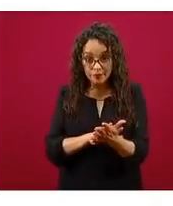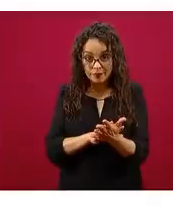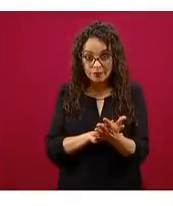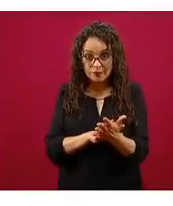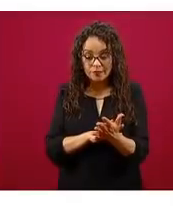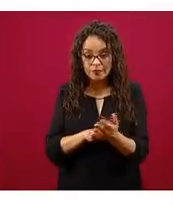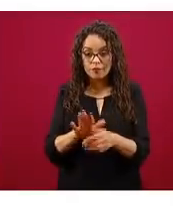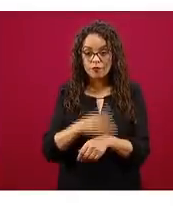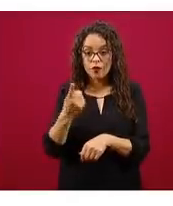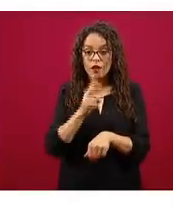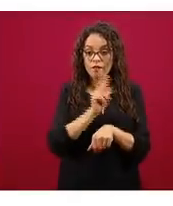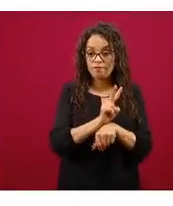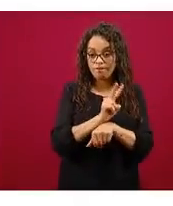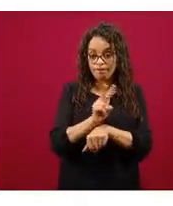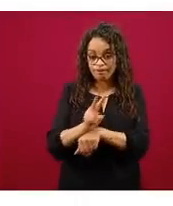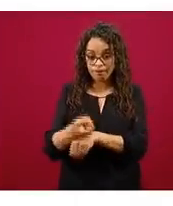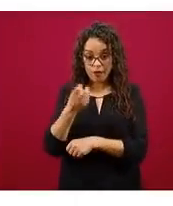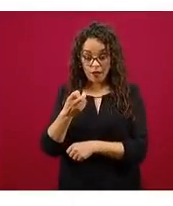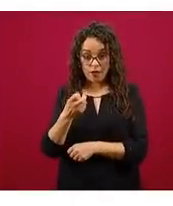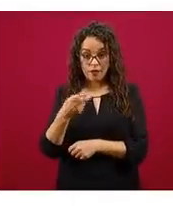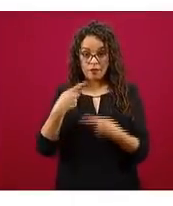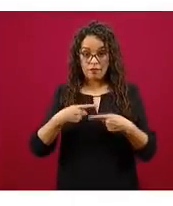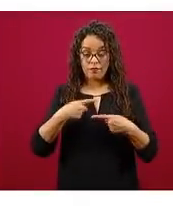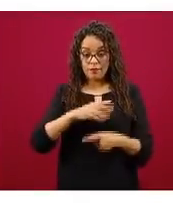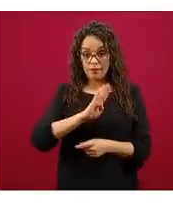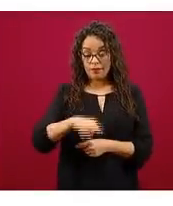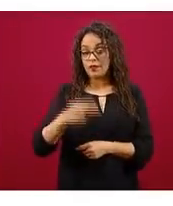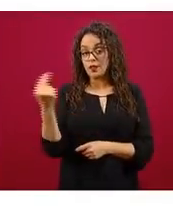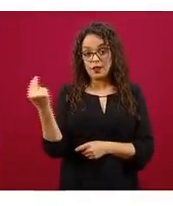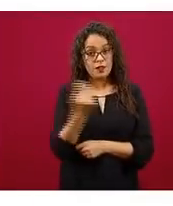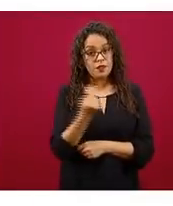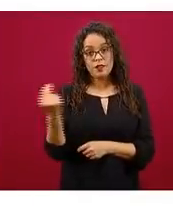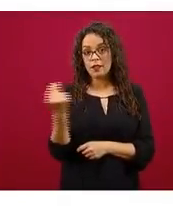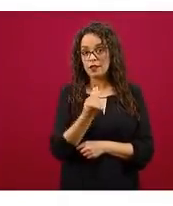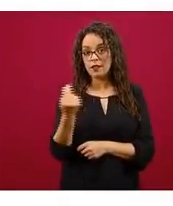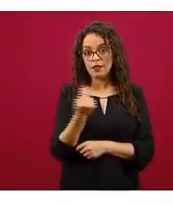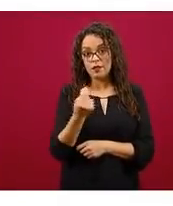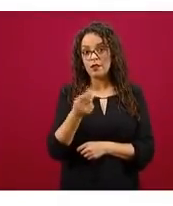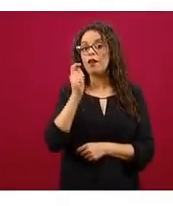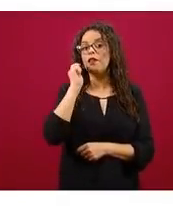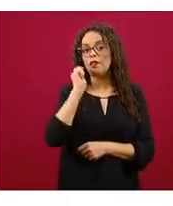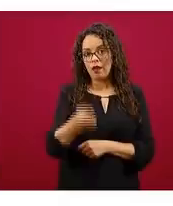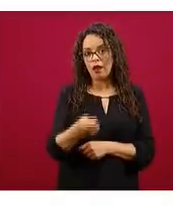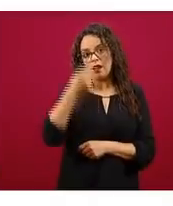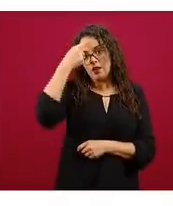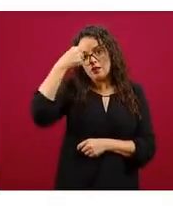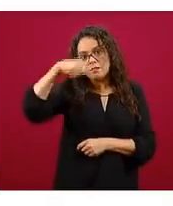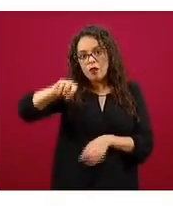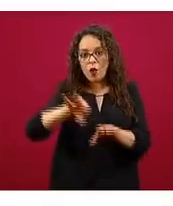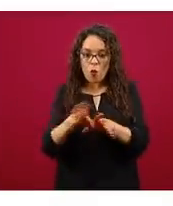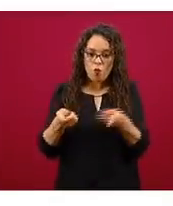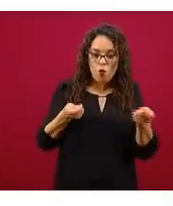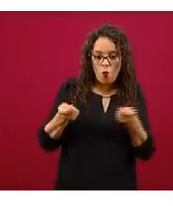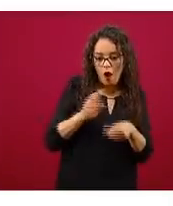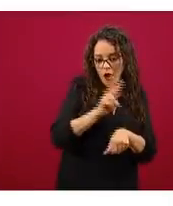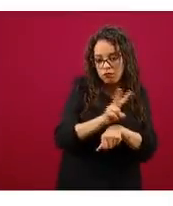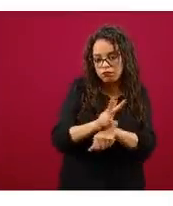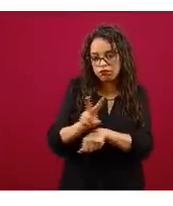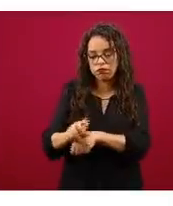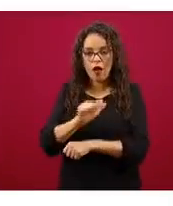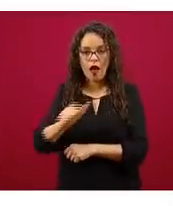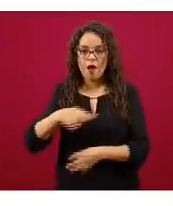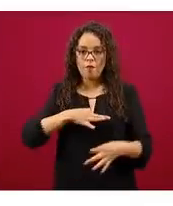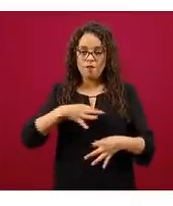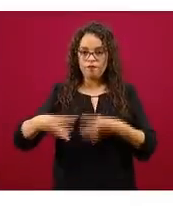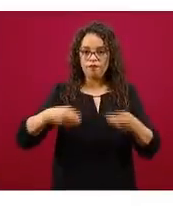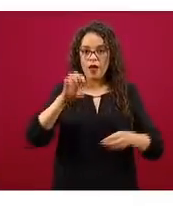vigilancia de las defunciones es vital para la vigilancia epidemiológica de las epidemias. Si tenemos un